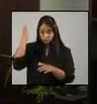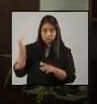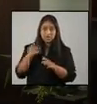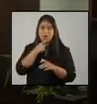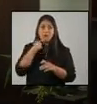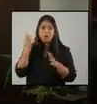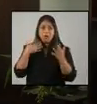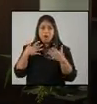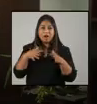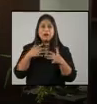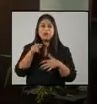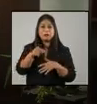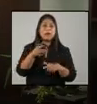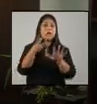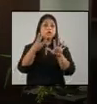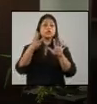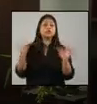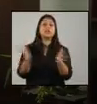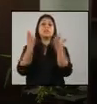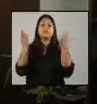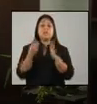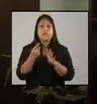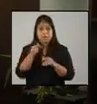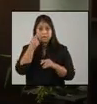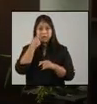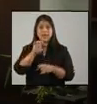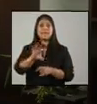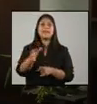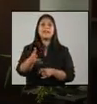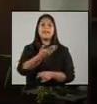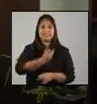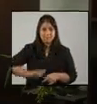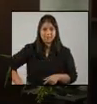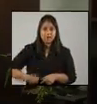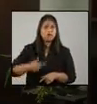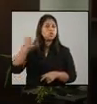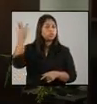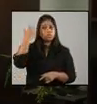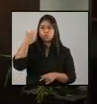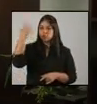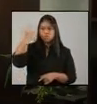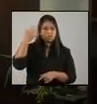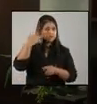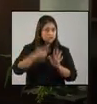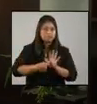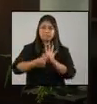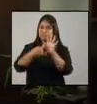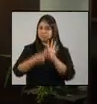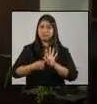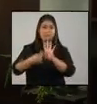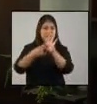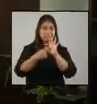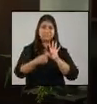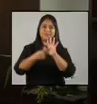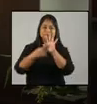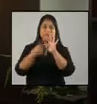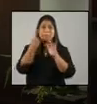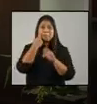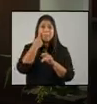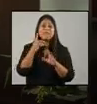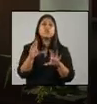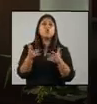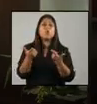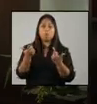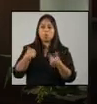en todo el país y a las 8 de la mañana en el canal de gobierno será puesto todos los días para que vayamos enterándonos cómo va nuestro